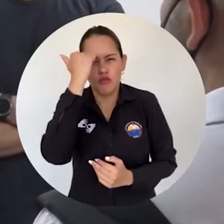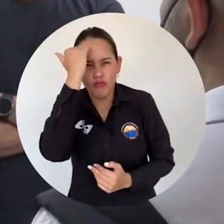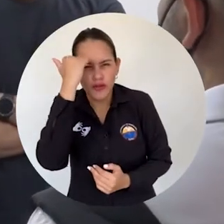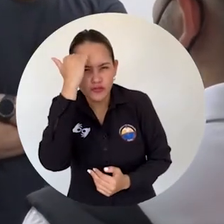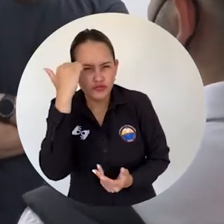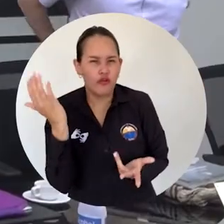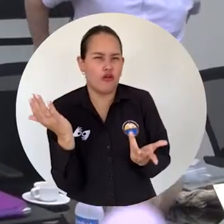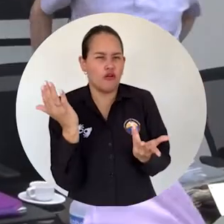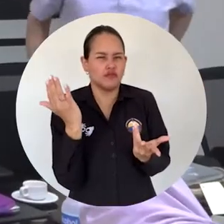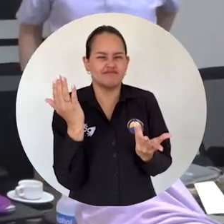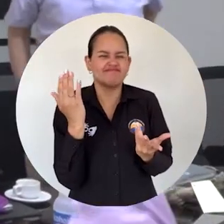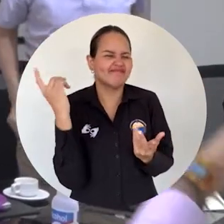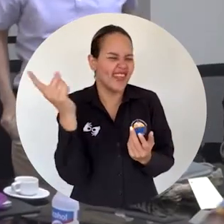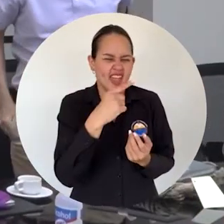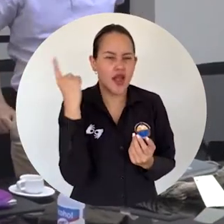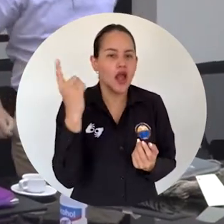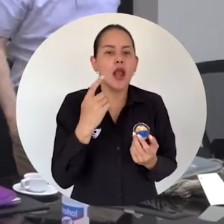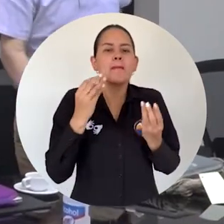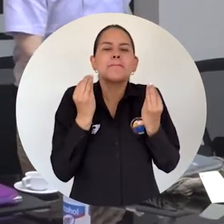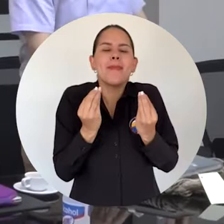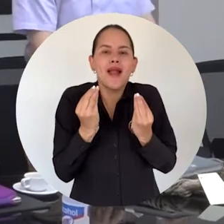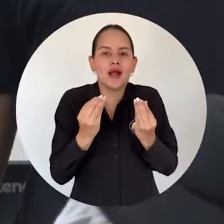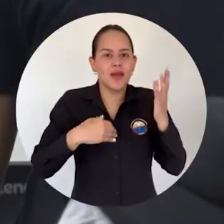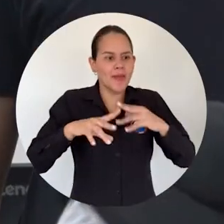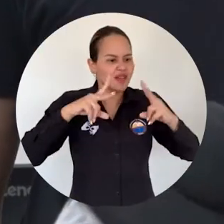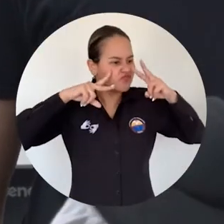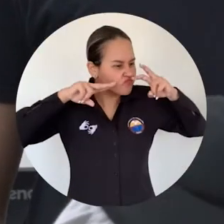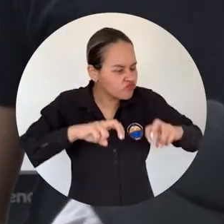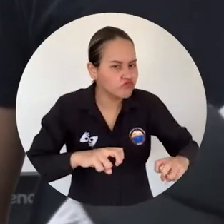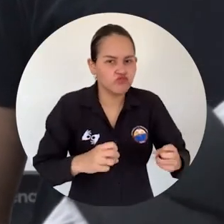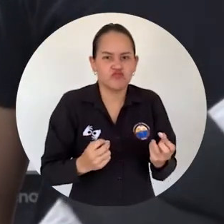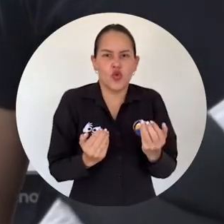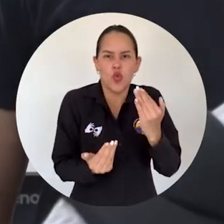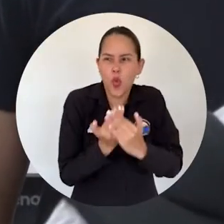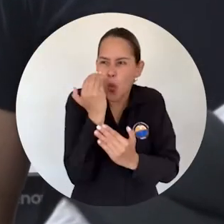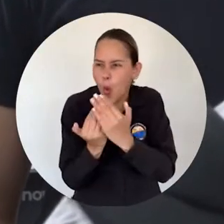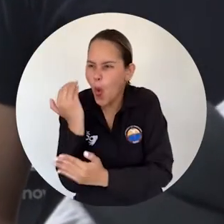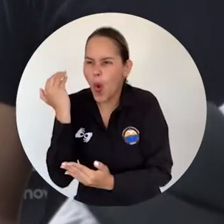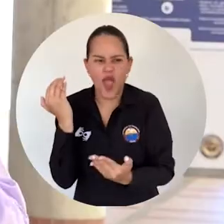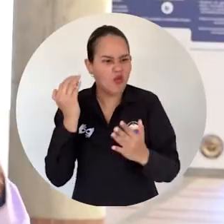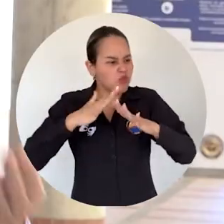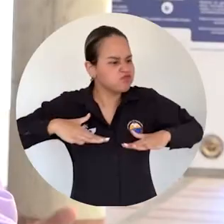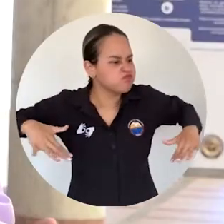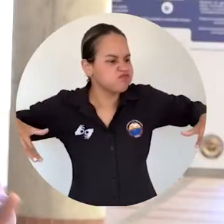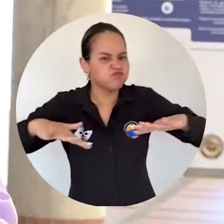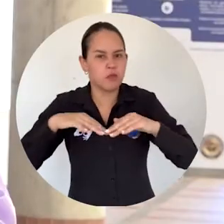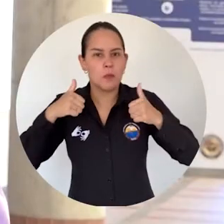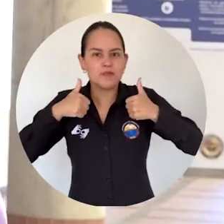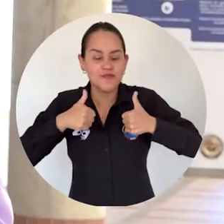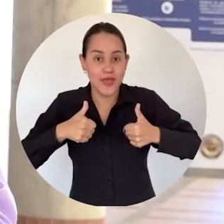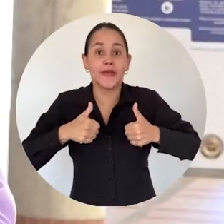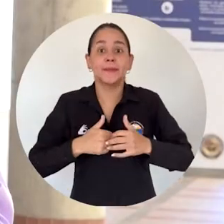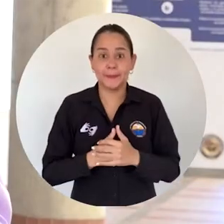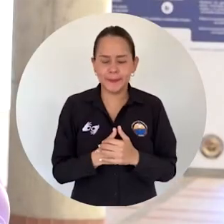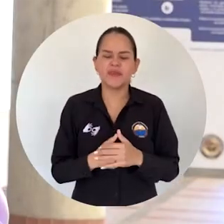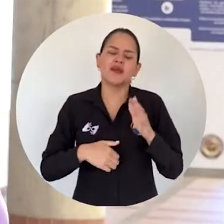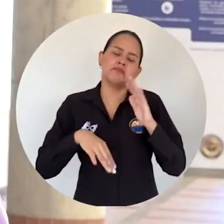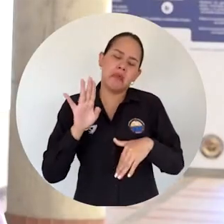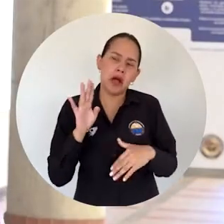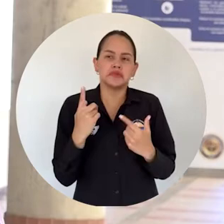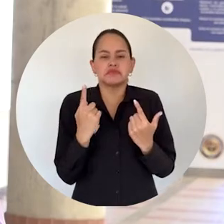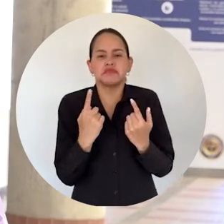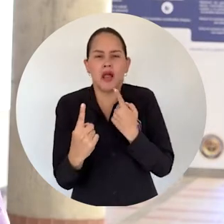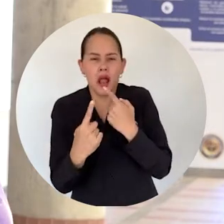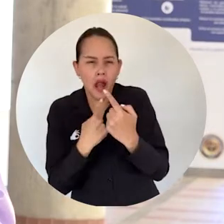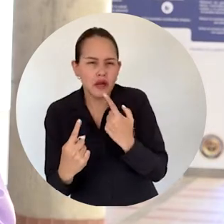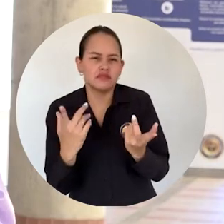internacionalización, la investigación, la innovación y el territorio. Se habló de movilidades internacionales, de docentes,